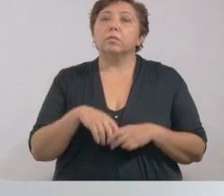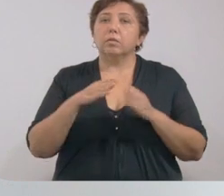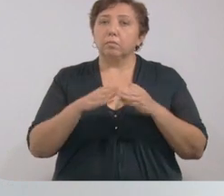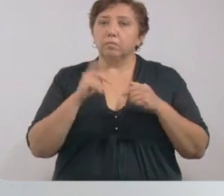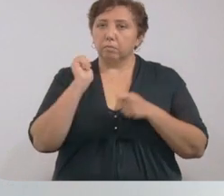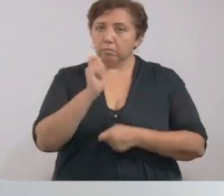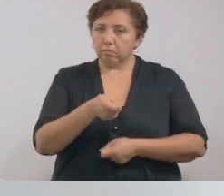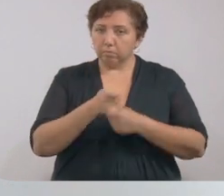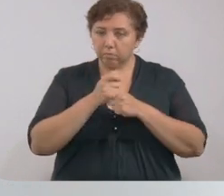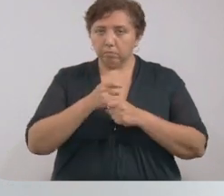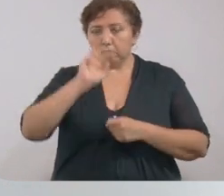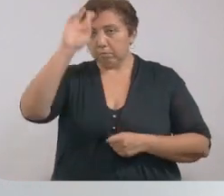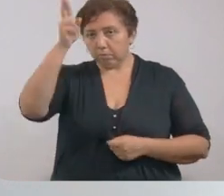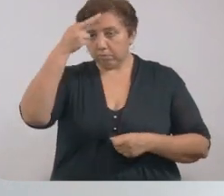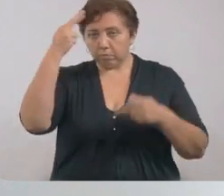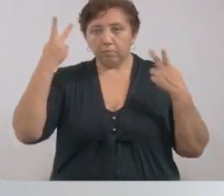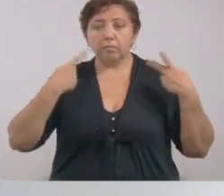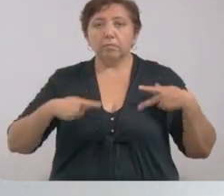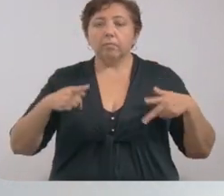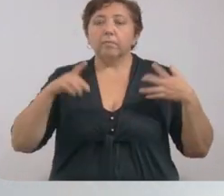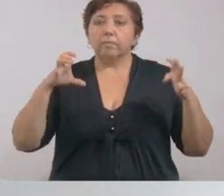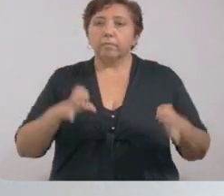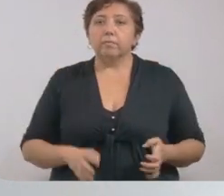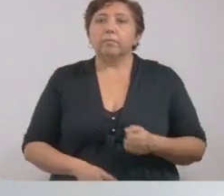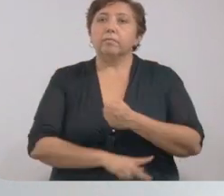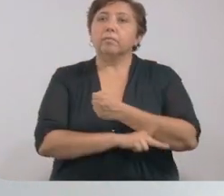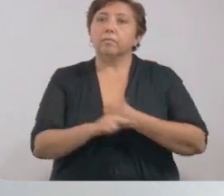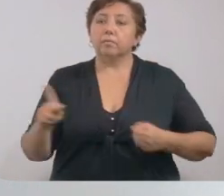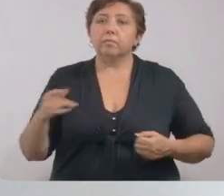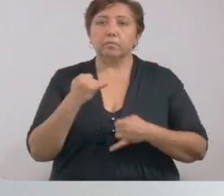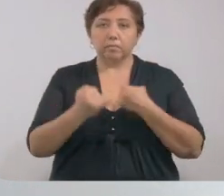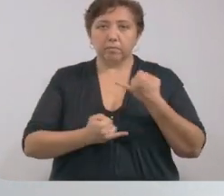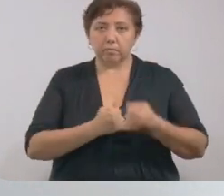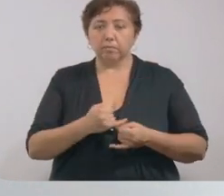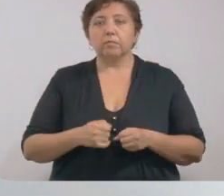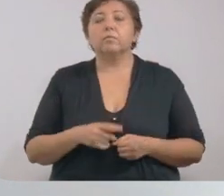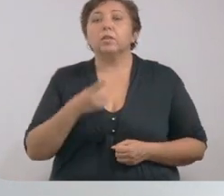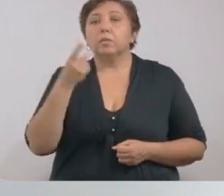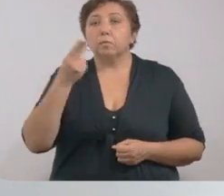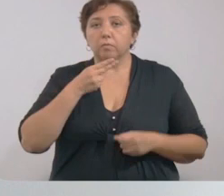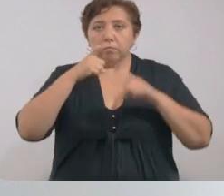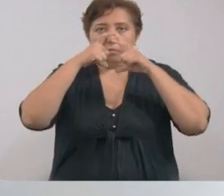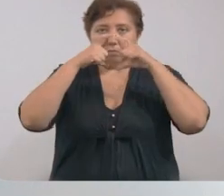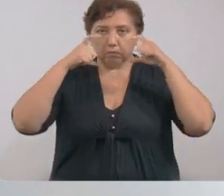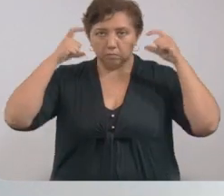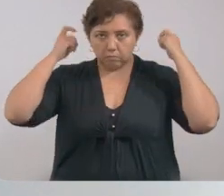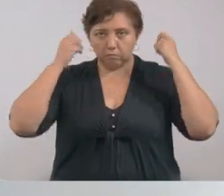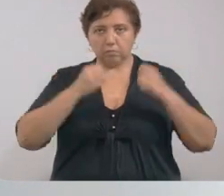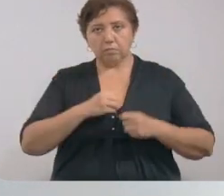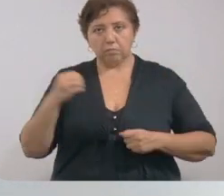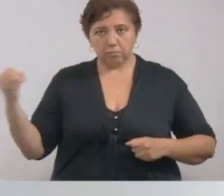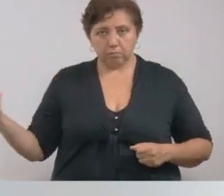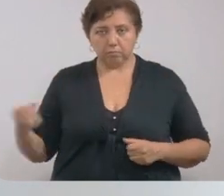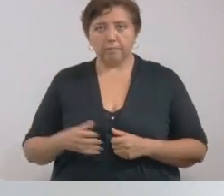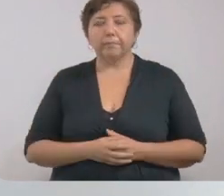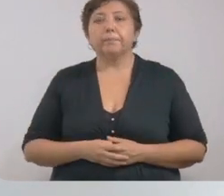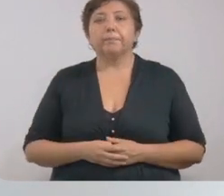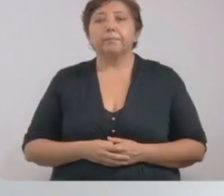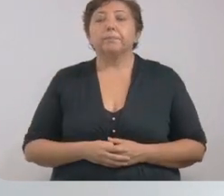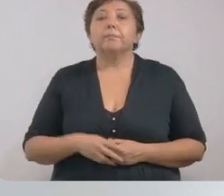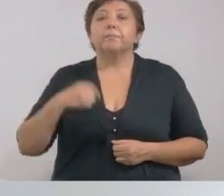Se les recuerda a la gente que se encuentra en los puertos que al transitar por las playas el uso de cubrebocas es obligatorio.